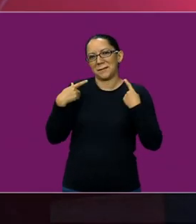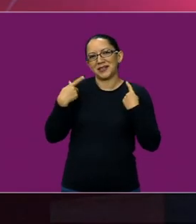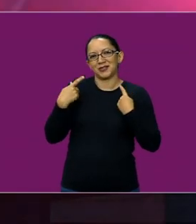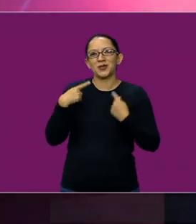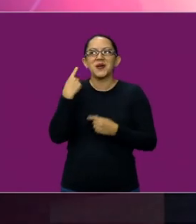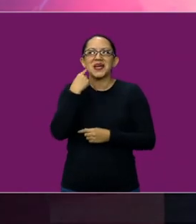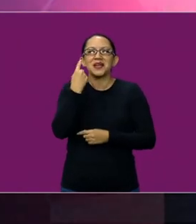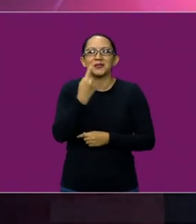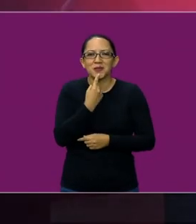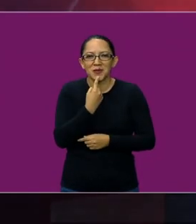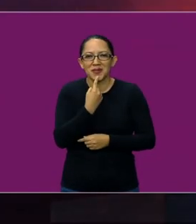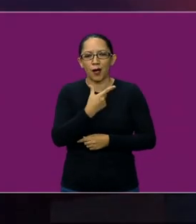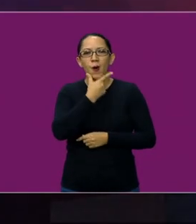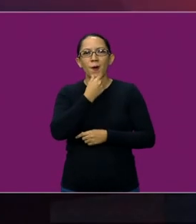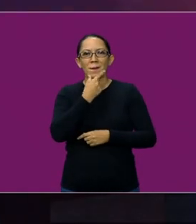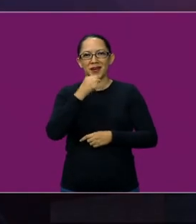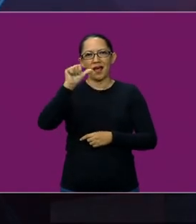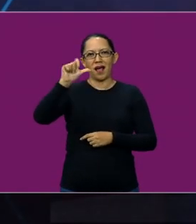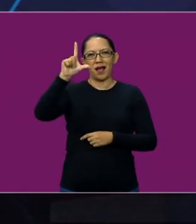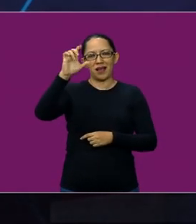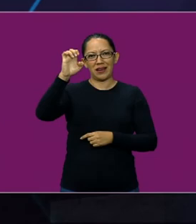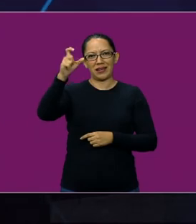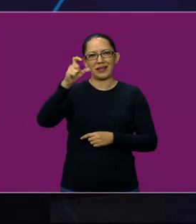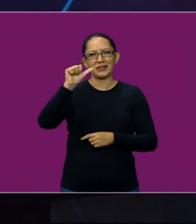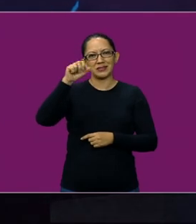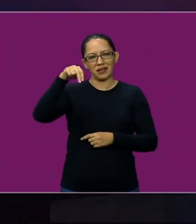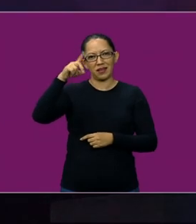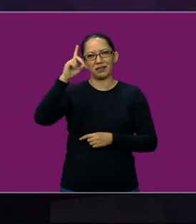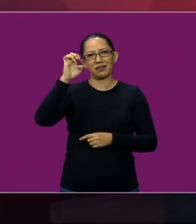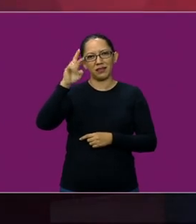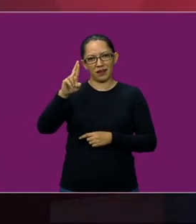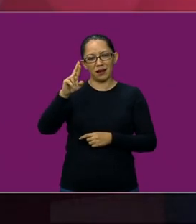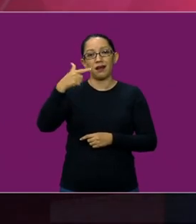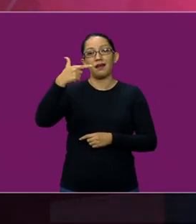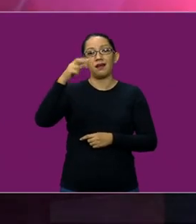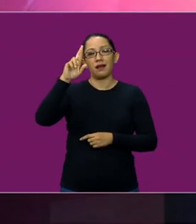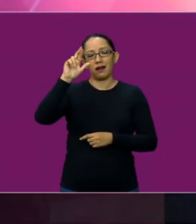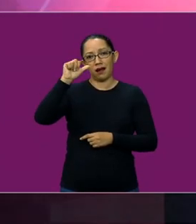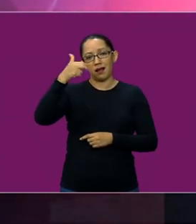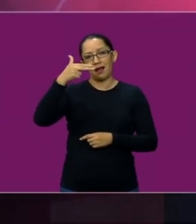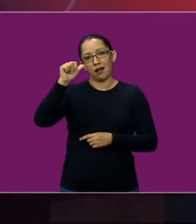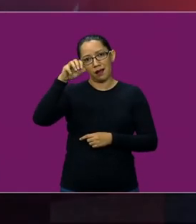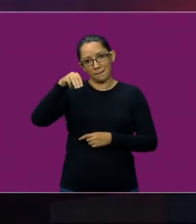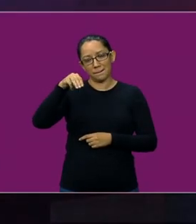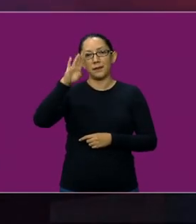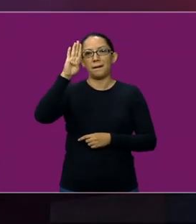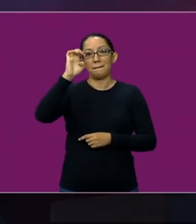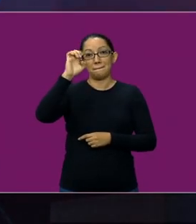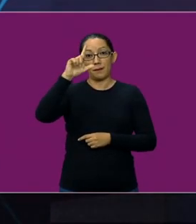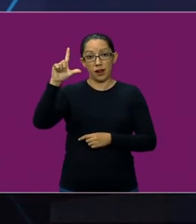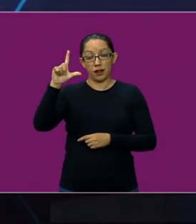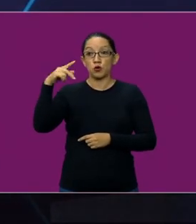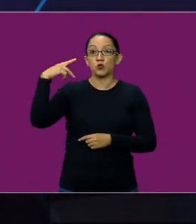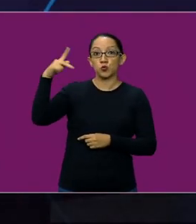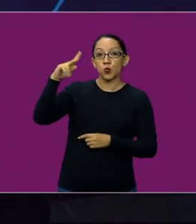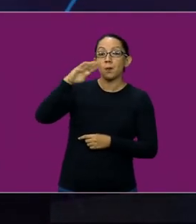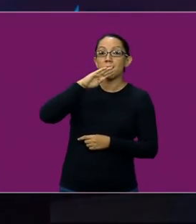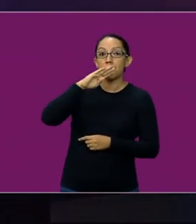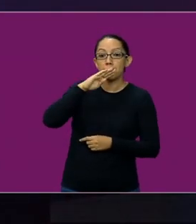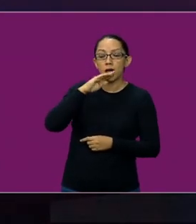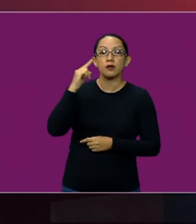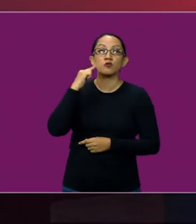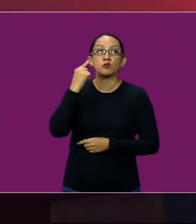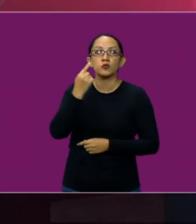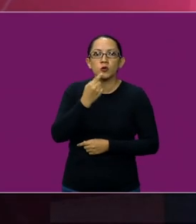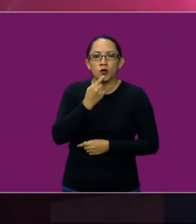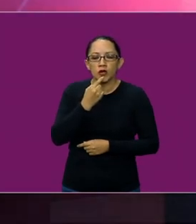Alexander Graham Bell creó el teléfono porque su mamá era sorda y quería hacerle llegar el sonido. Y posteriormente, que hasta